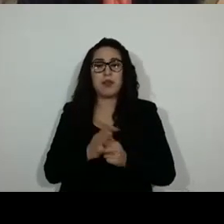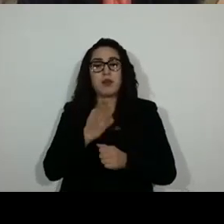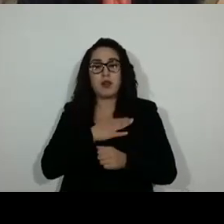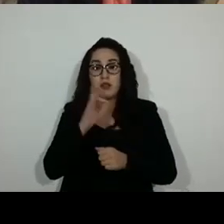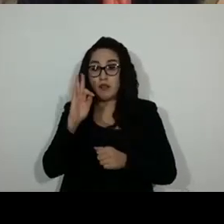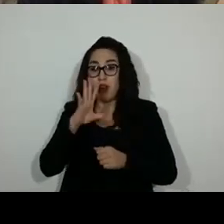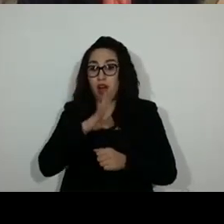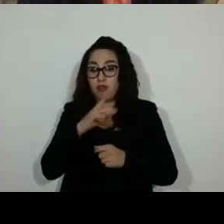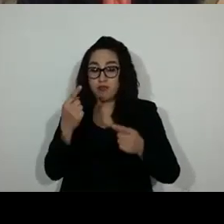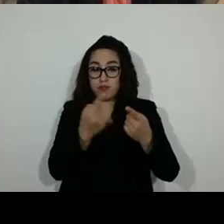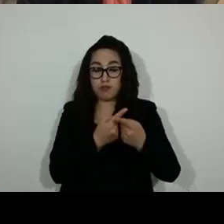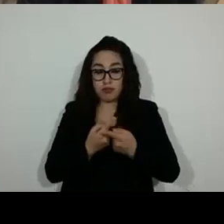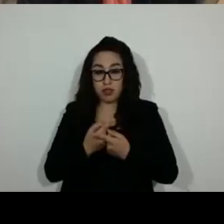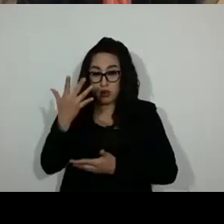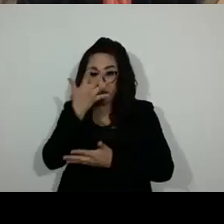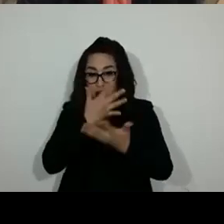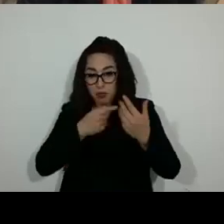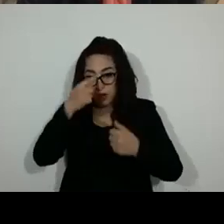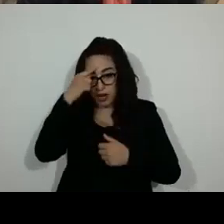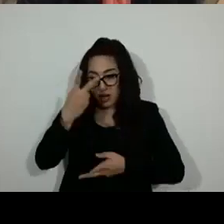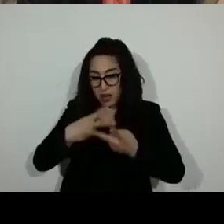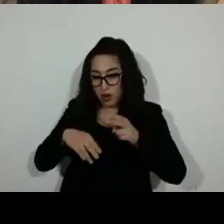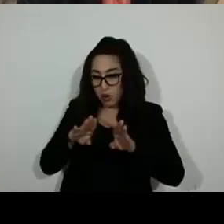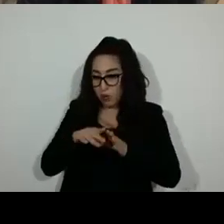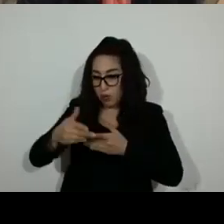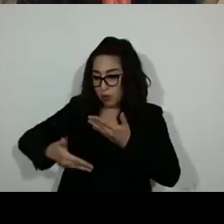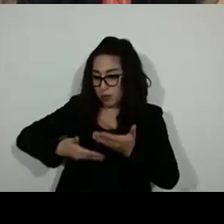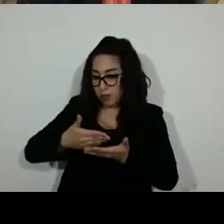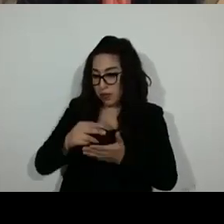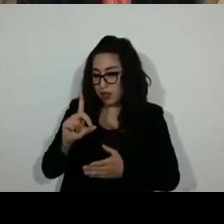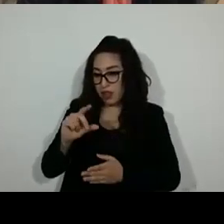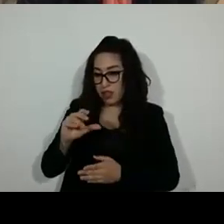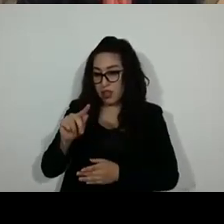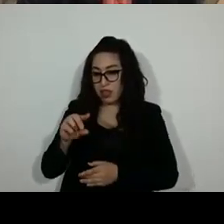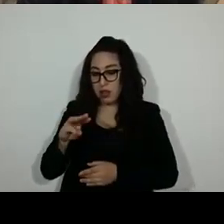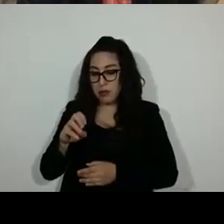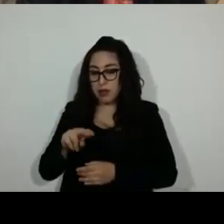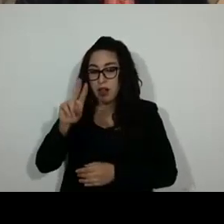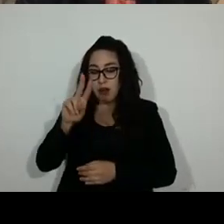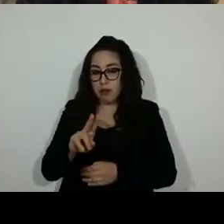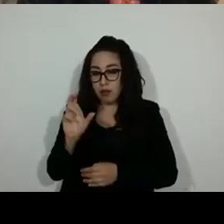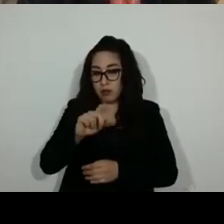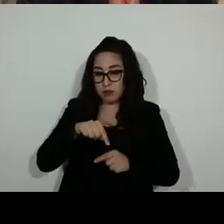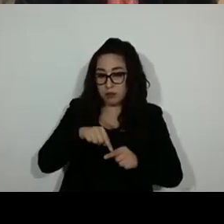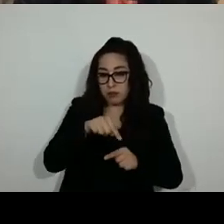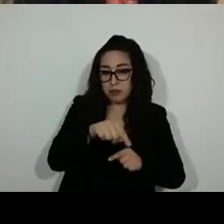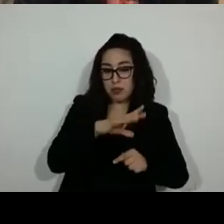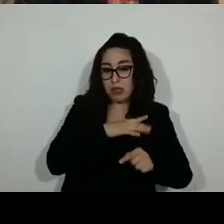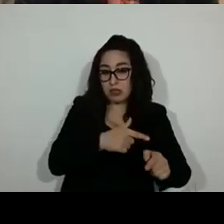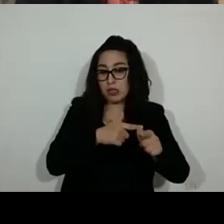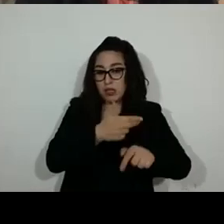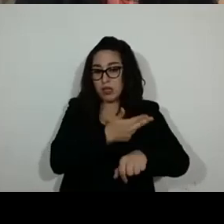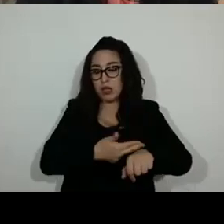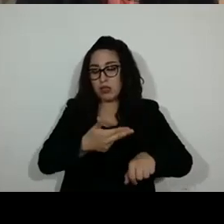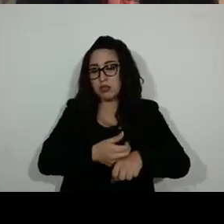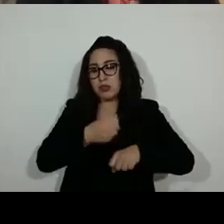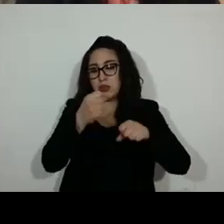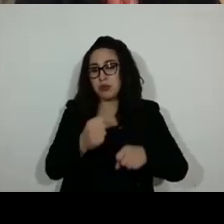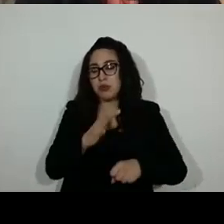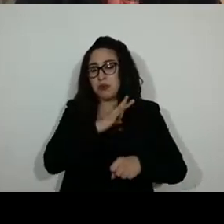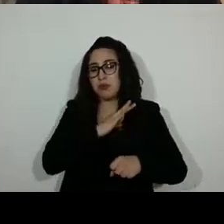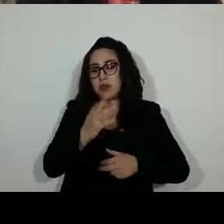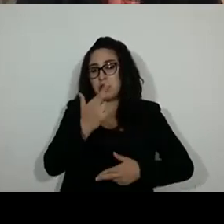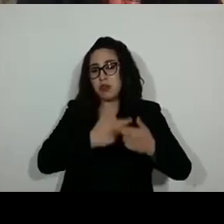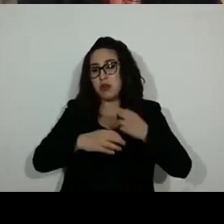el contenido de los dictámenes constituye un grave riesgo en el debido proceso parlamentario, lo cual puede afectar y cuestionar